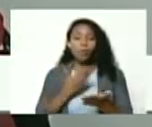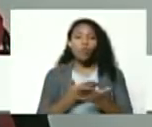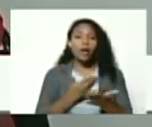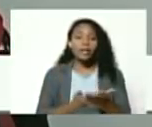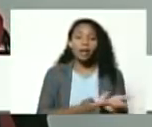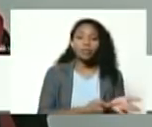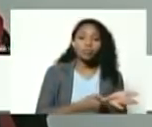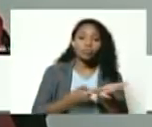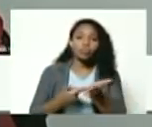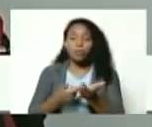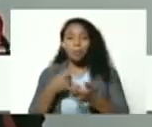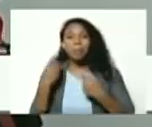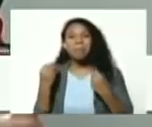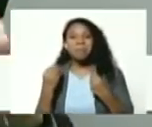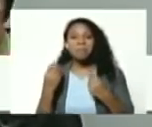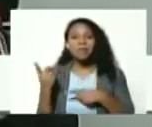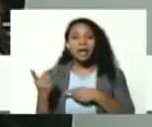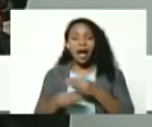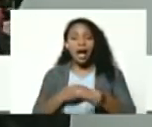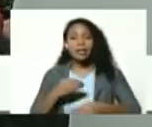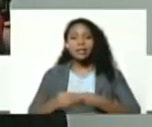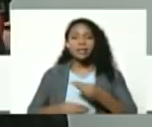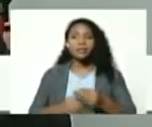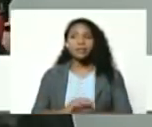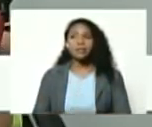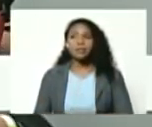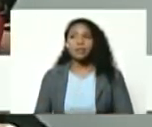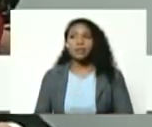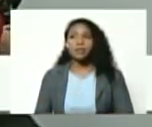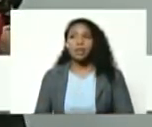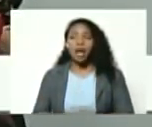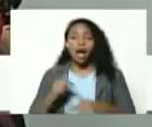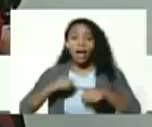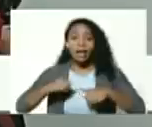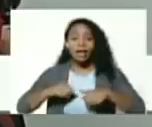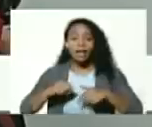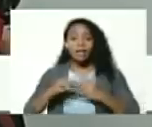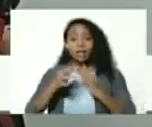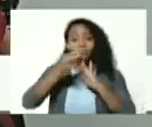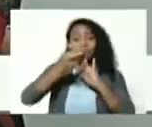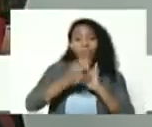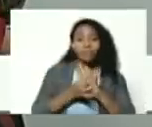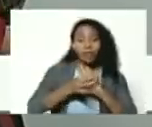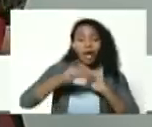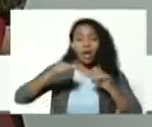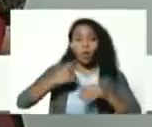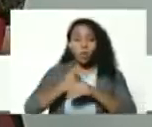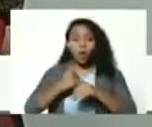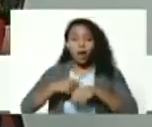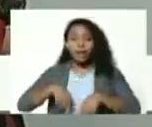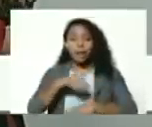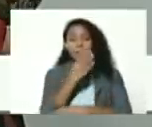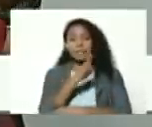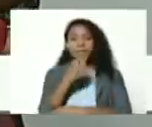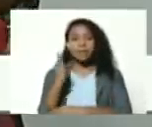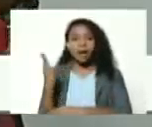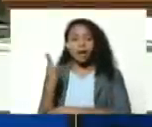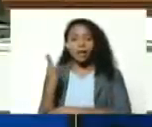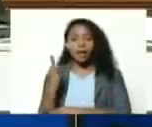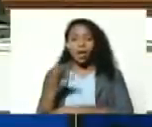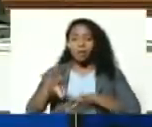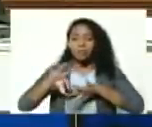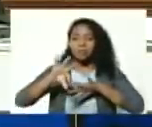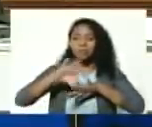nos cae como anillo en estas circunstancias bicentenarias como